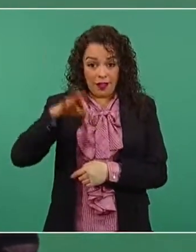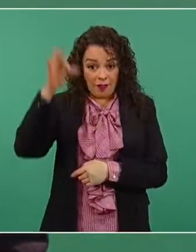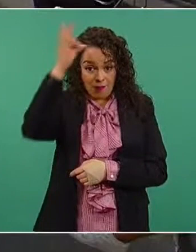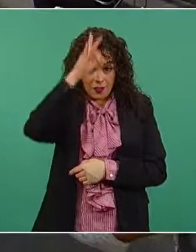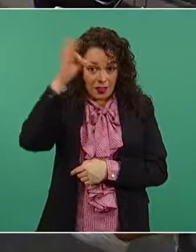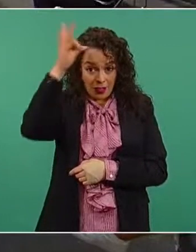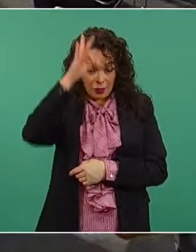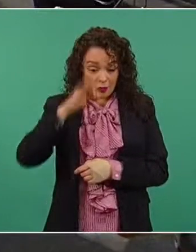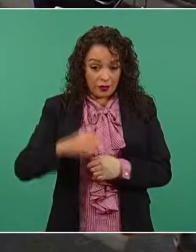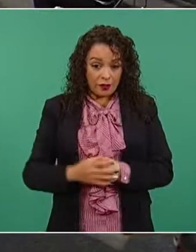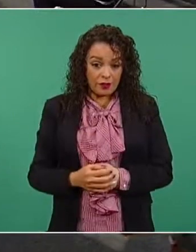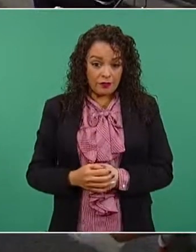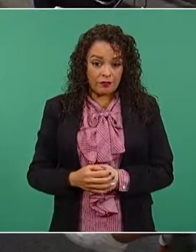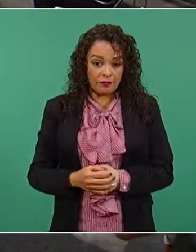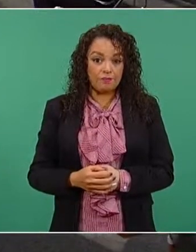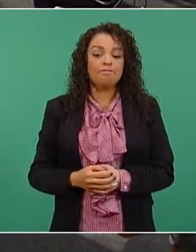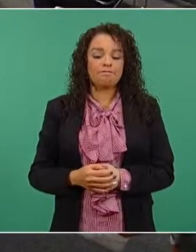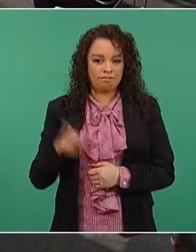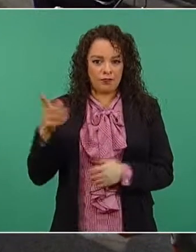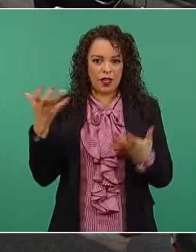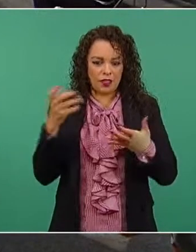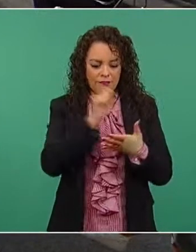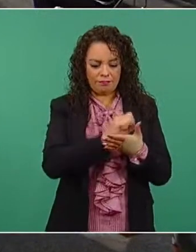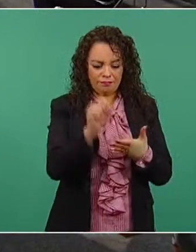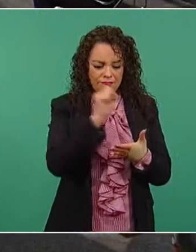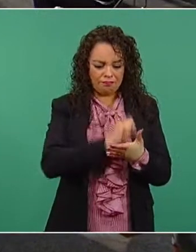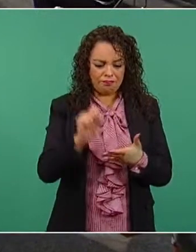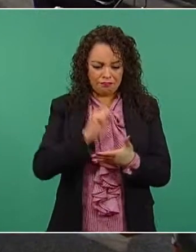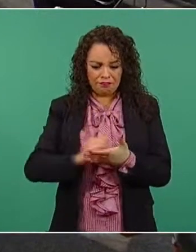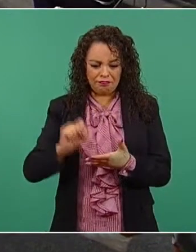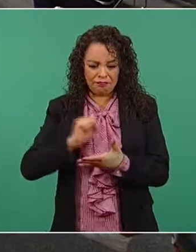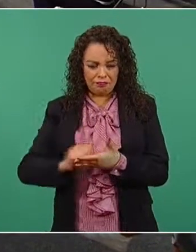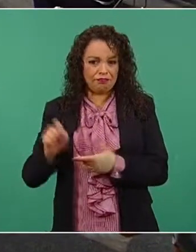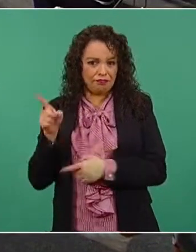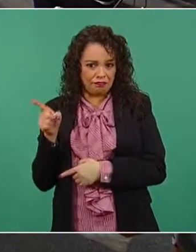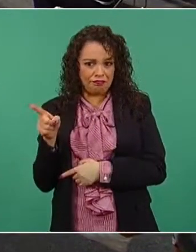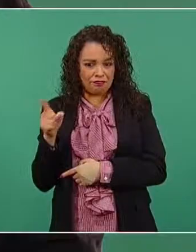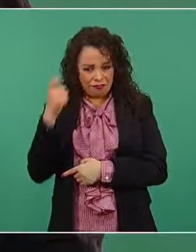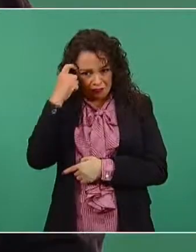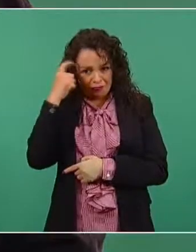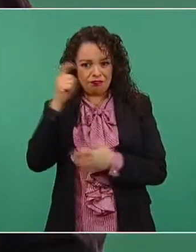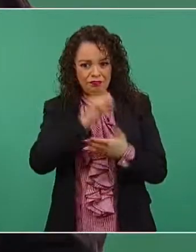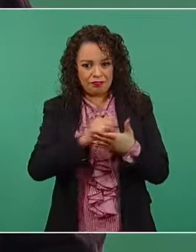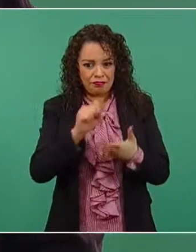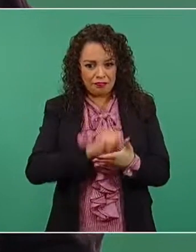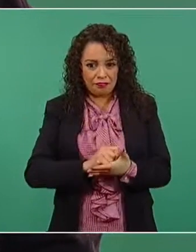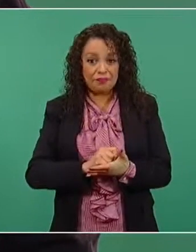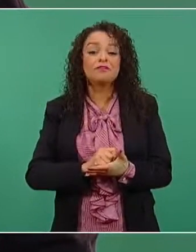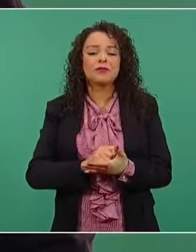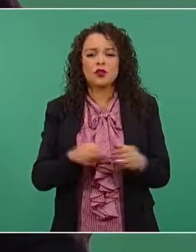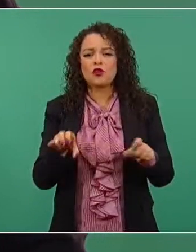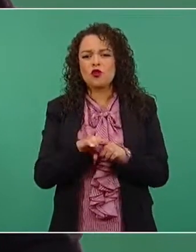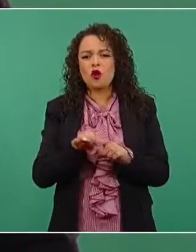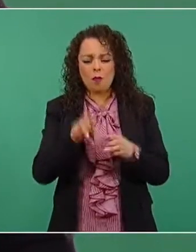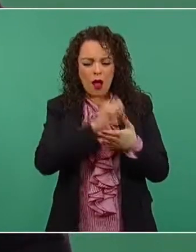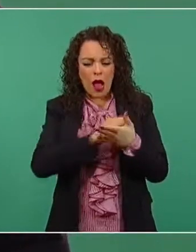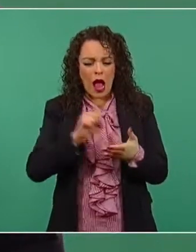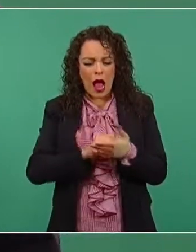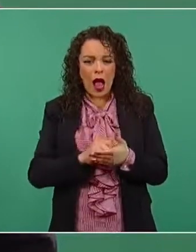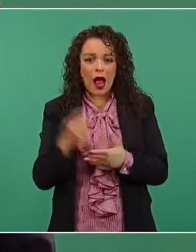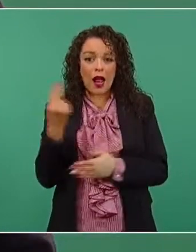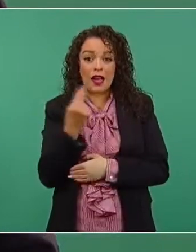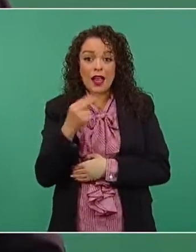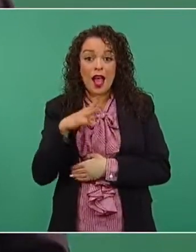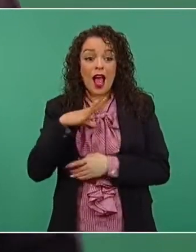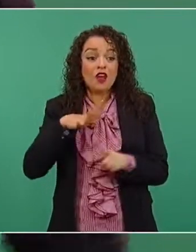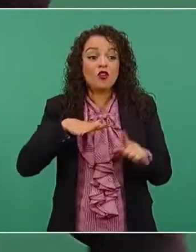los literatos hablan de que no puede haber texto sin contexto. Entonces,